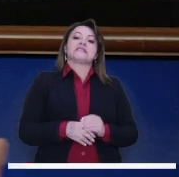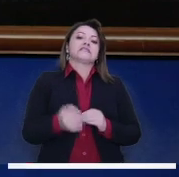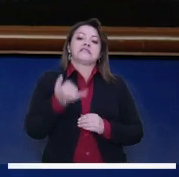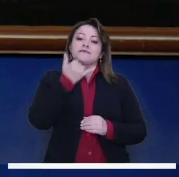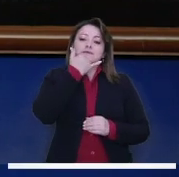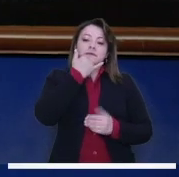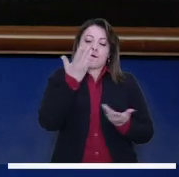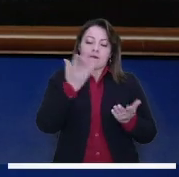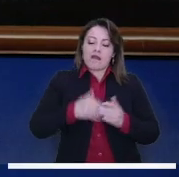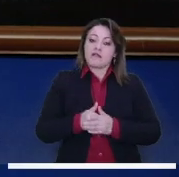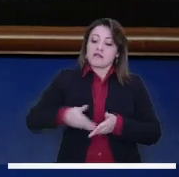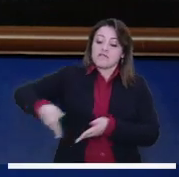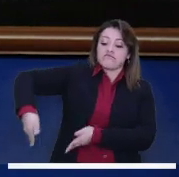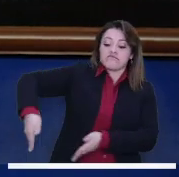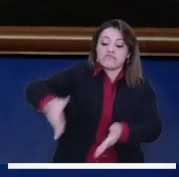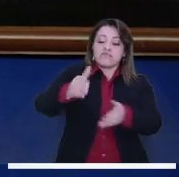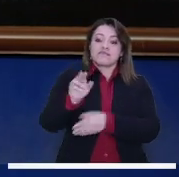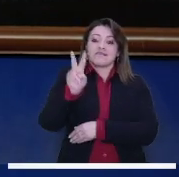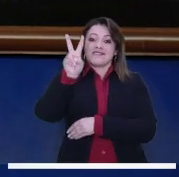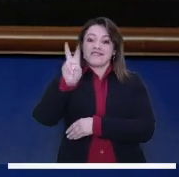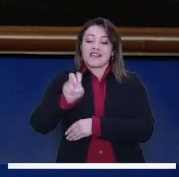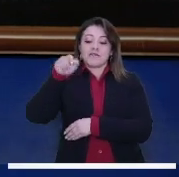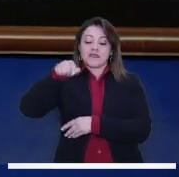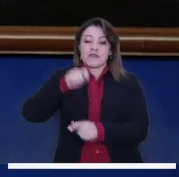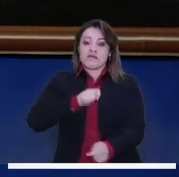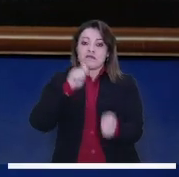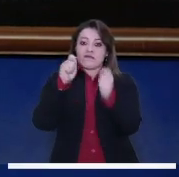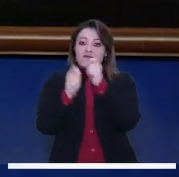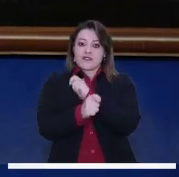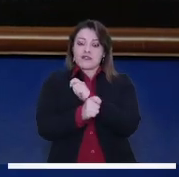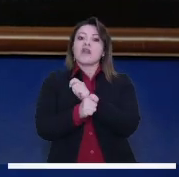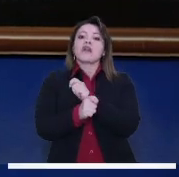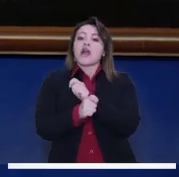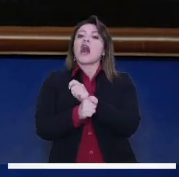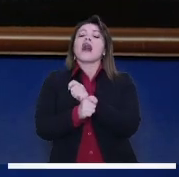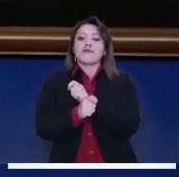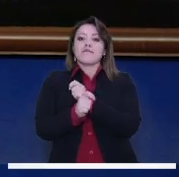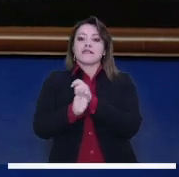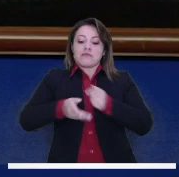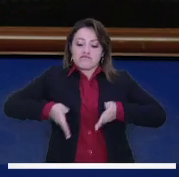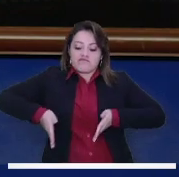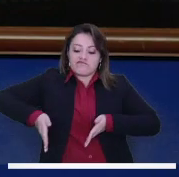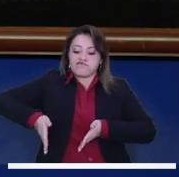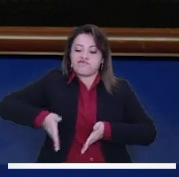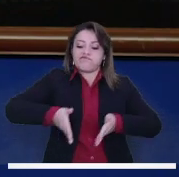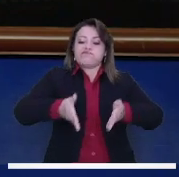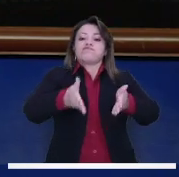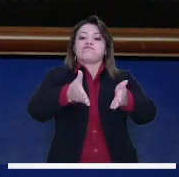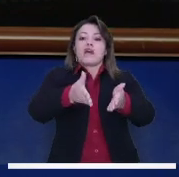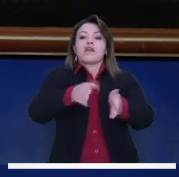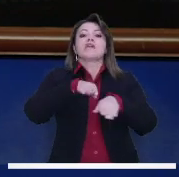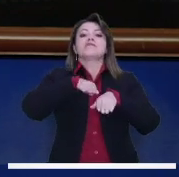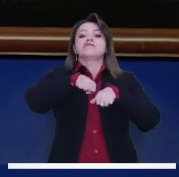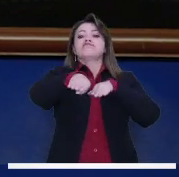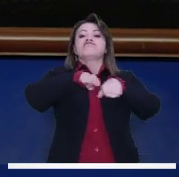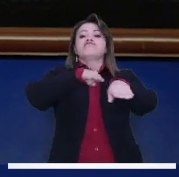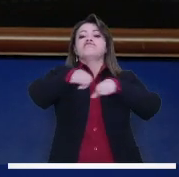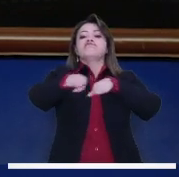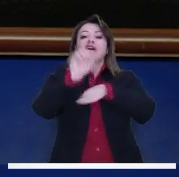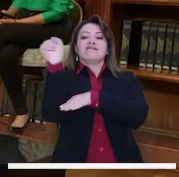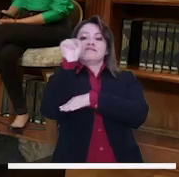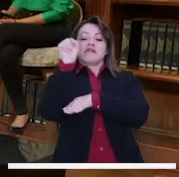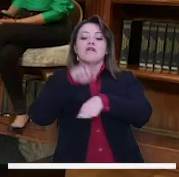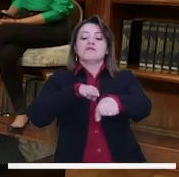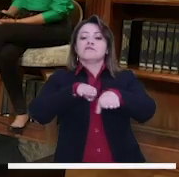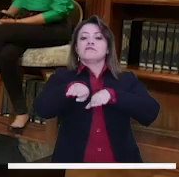digamos, tiene tramos distintos, pero el principal cambio es dejarle un carril exclusivo al transporte